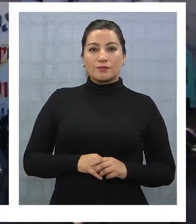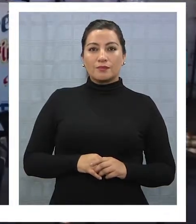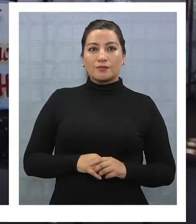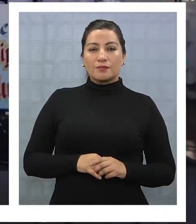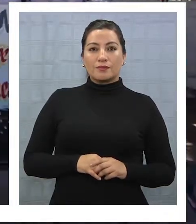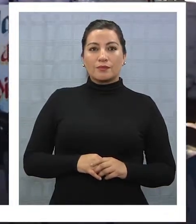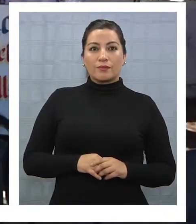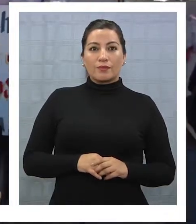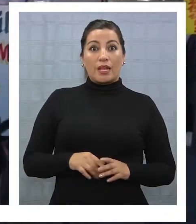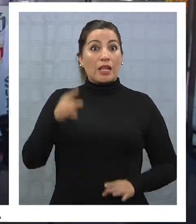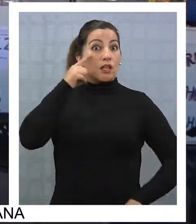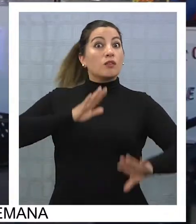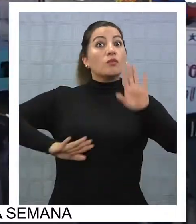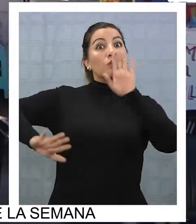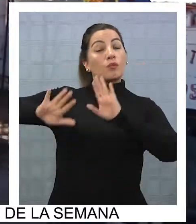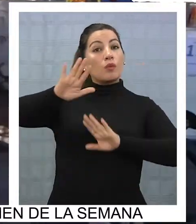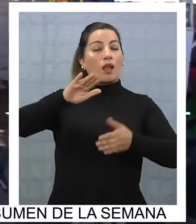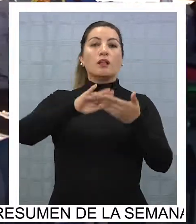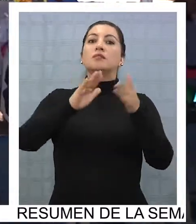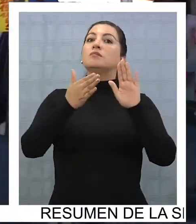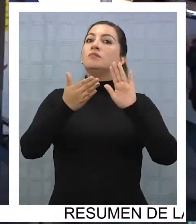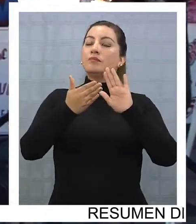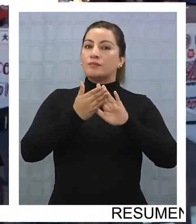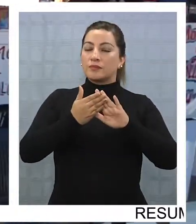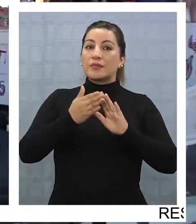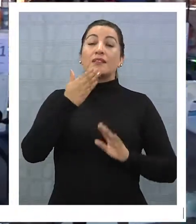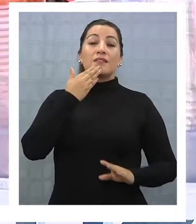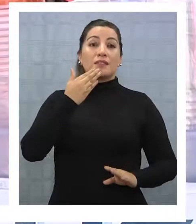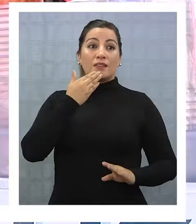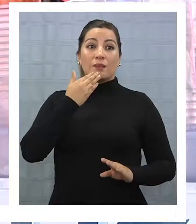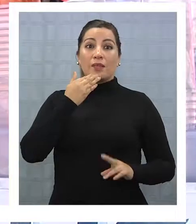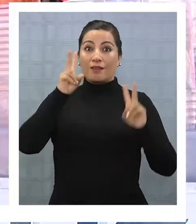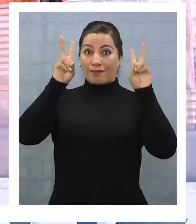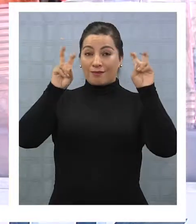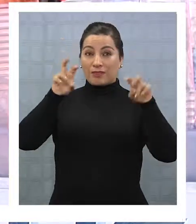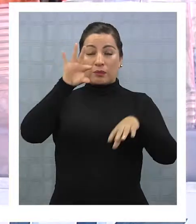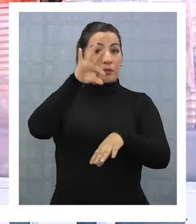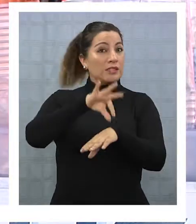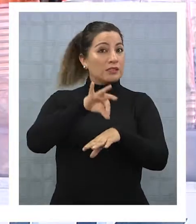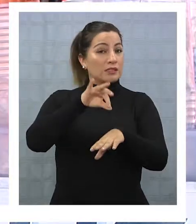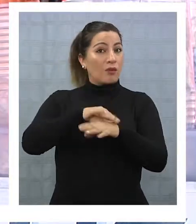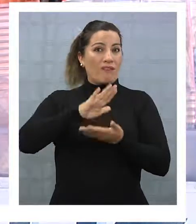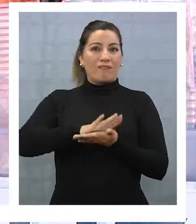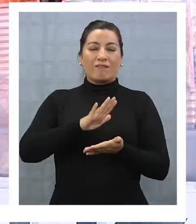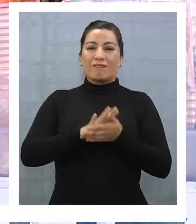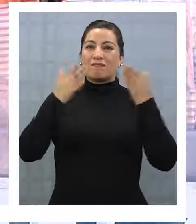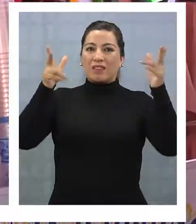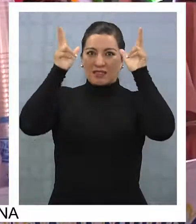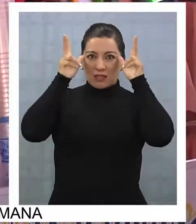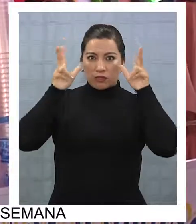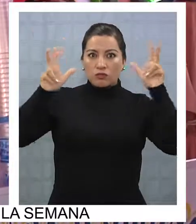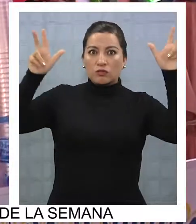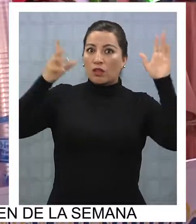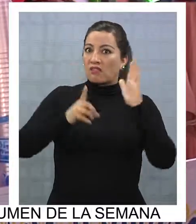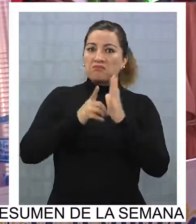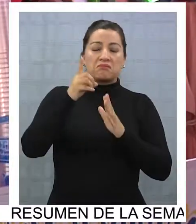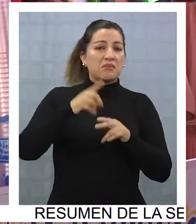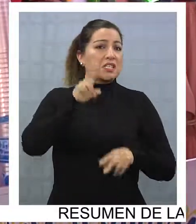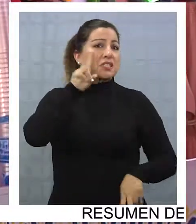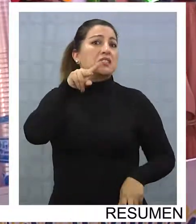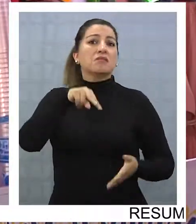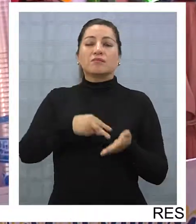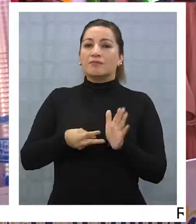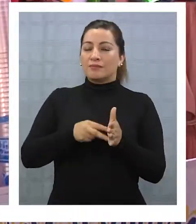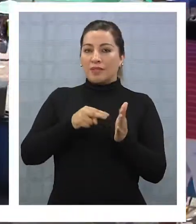Velar por el resguardo de la población y procurar que las condiciones sanitarias durante la fiesta de la tirana se desarrollen sin problemas